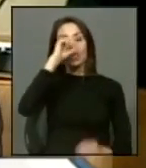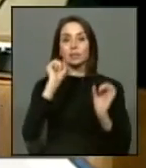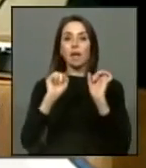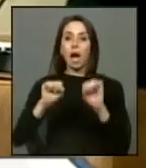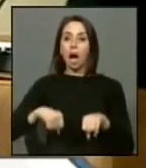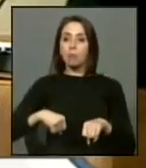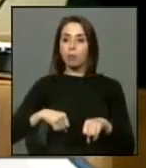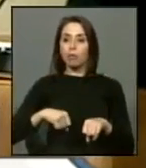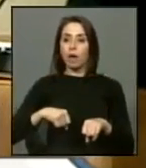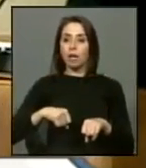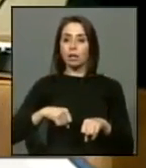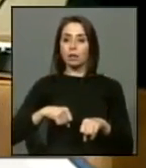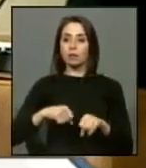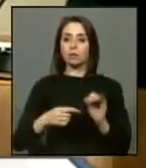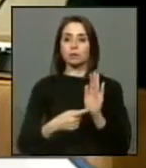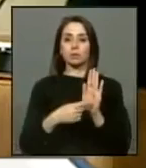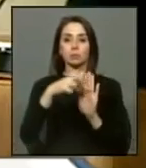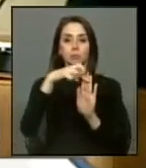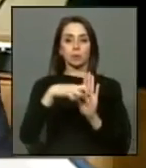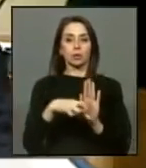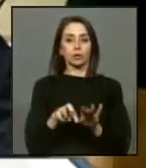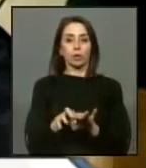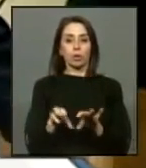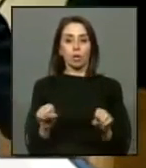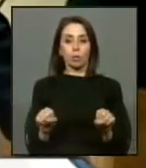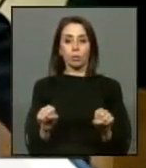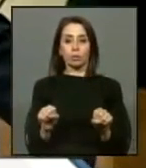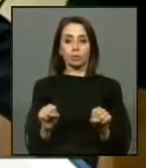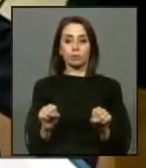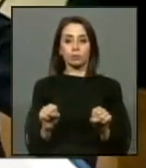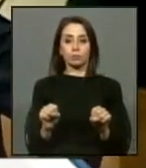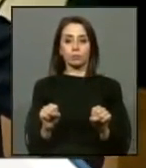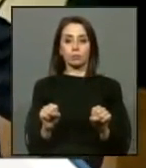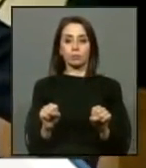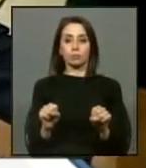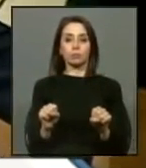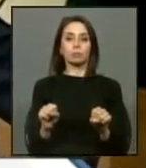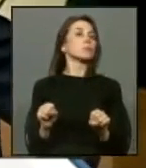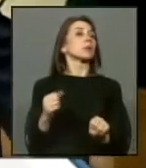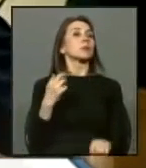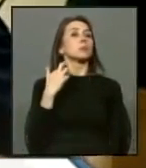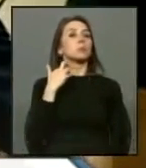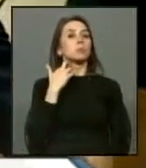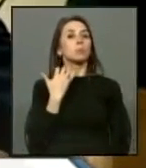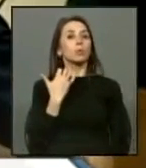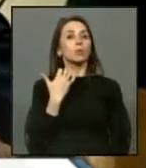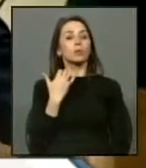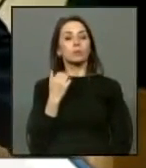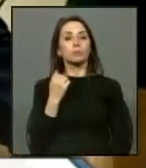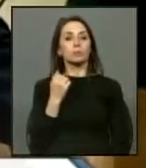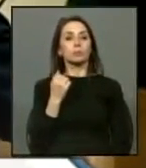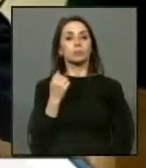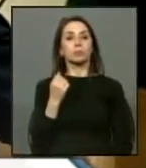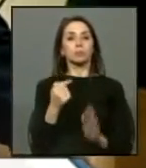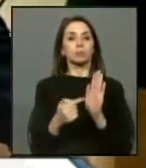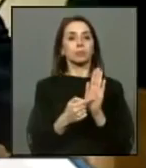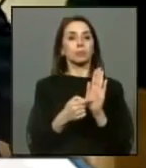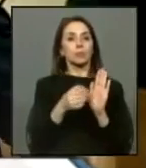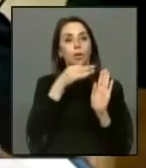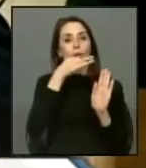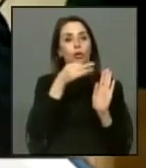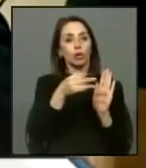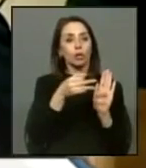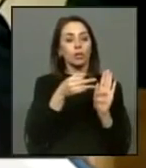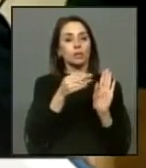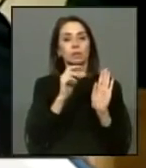este proyecto de acuerdo por cuanto lo que aquí estamos diciendo es todo